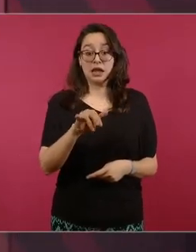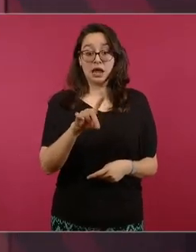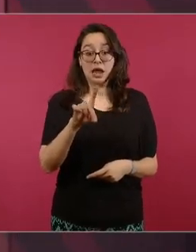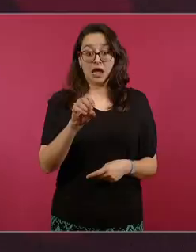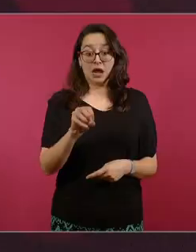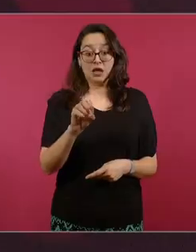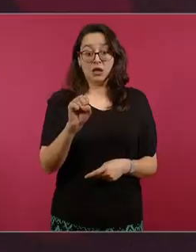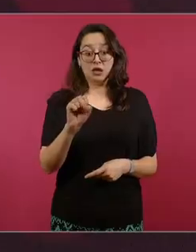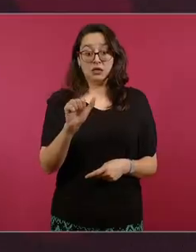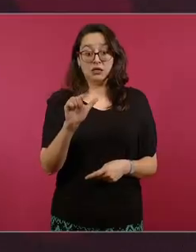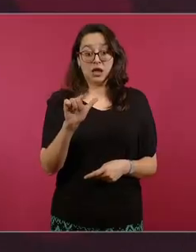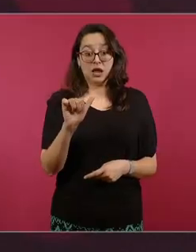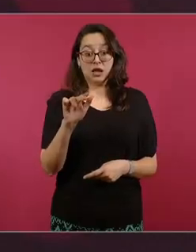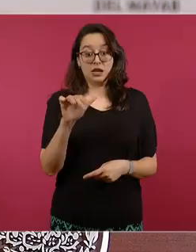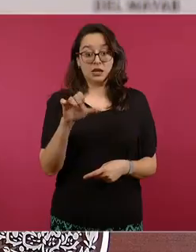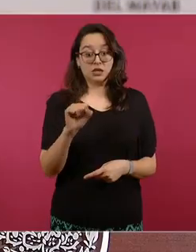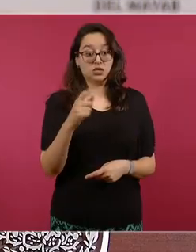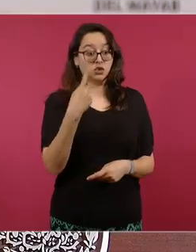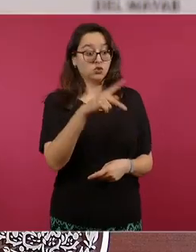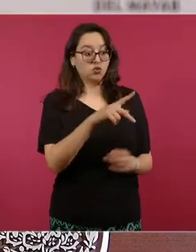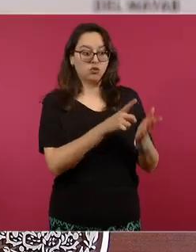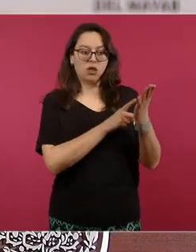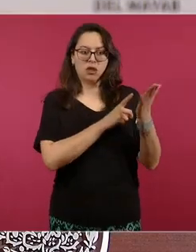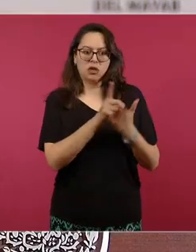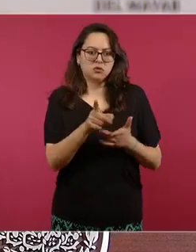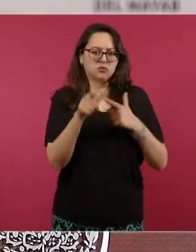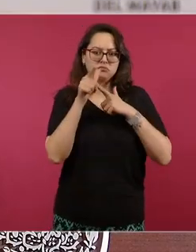su defensa